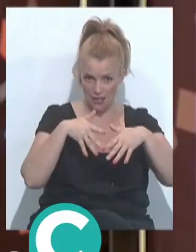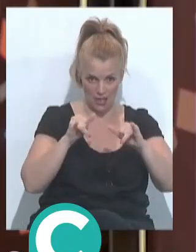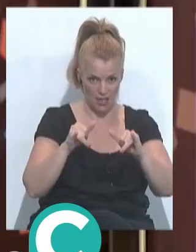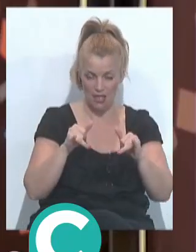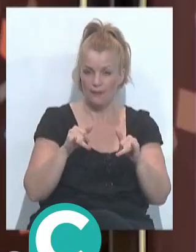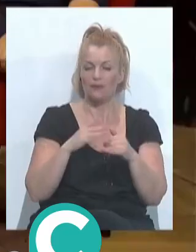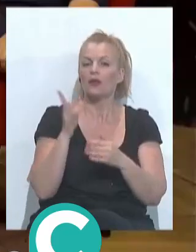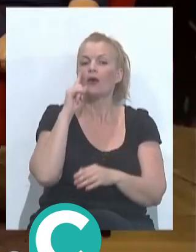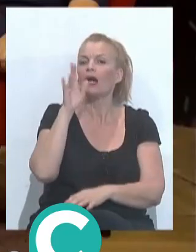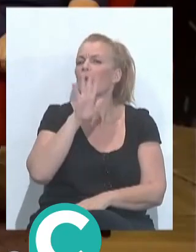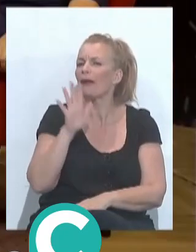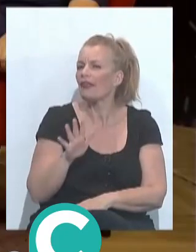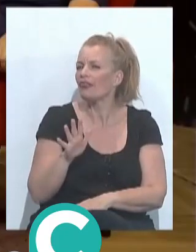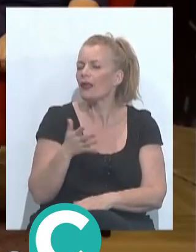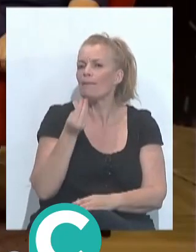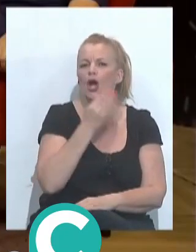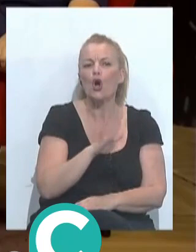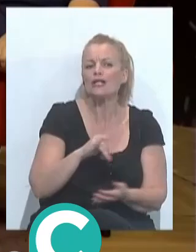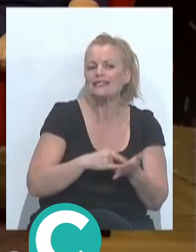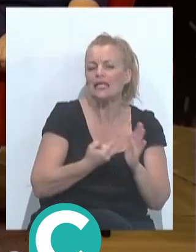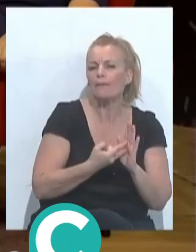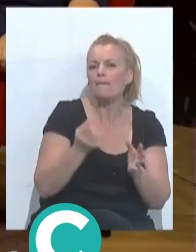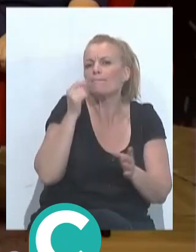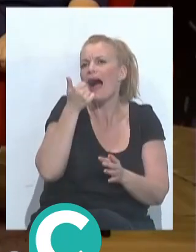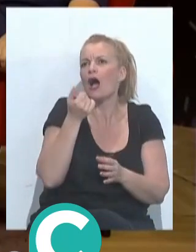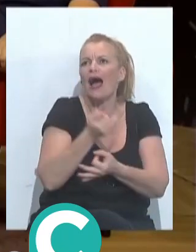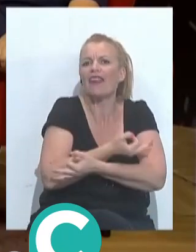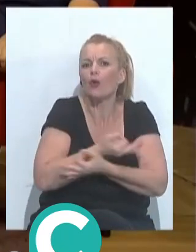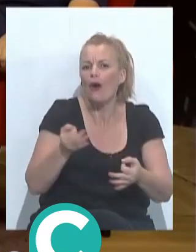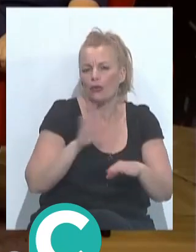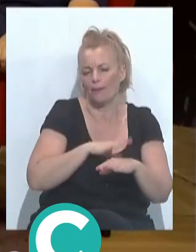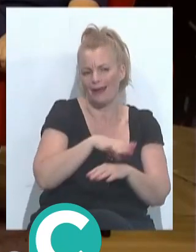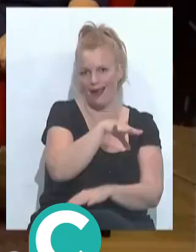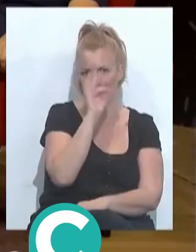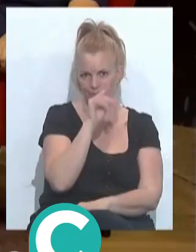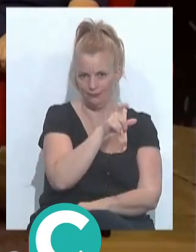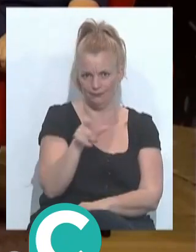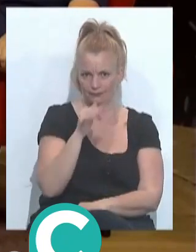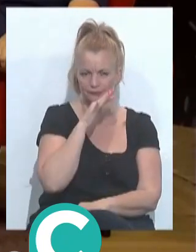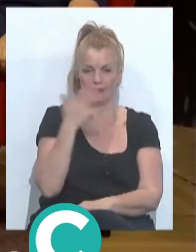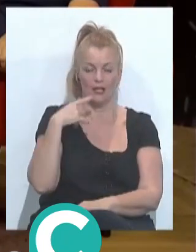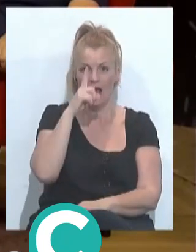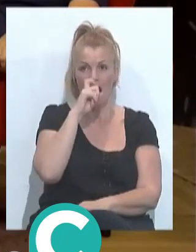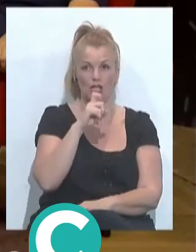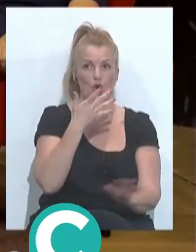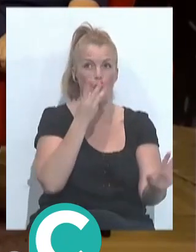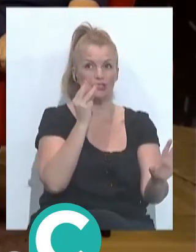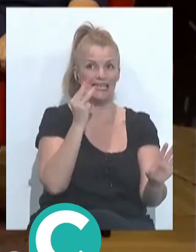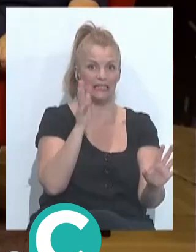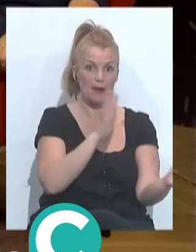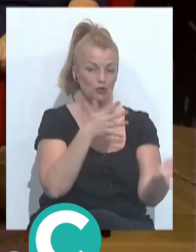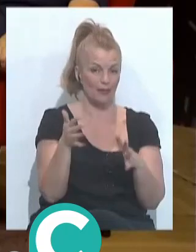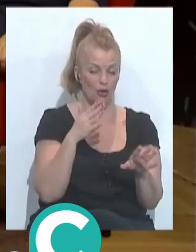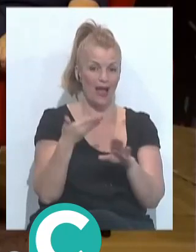mejor o más idóneo para este concurso de agrupaciones. Mira, había en los años 80, si no recuerdo mal,